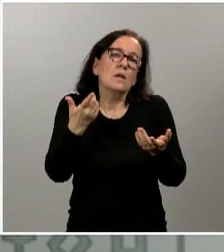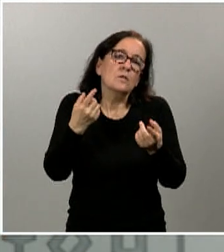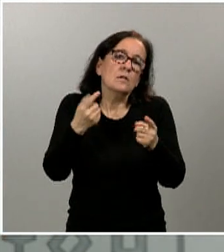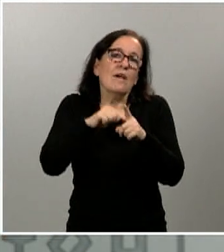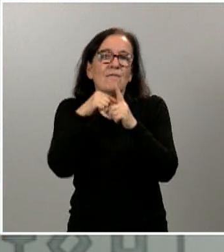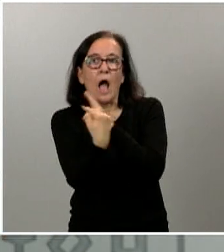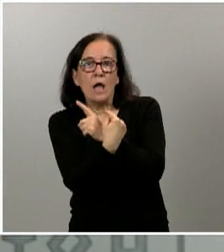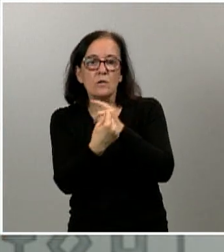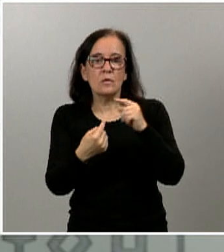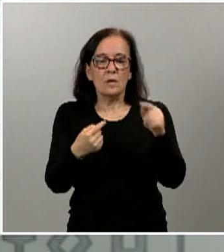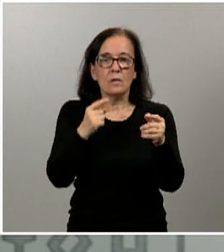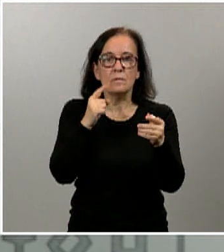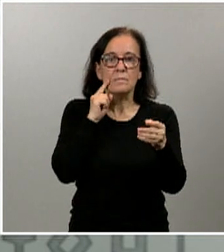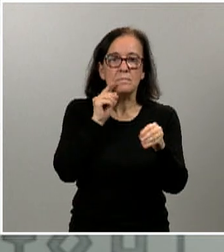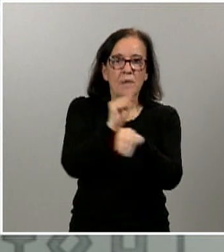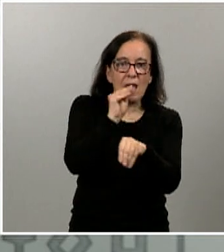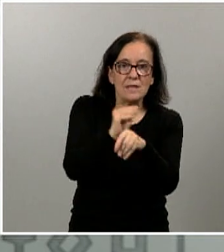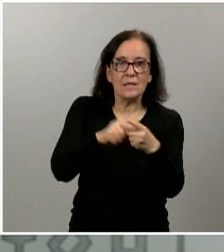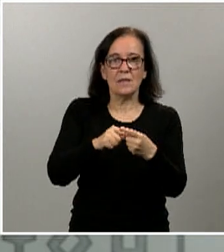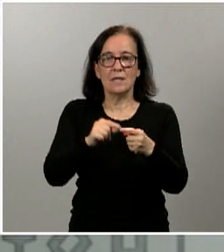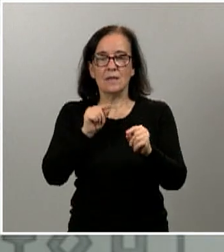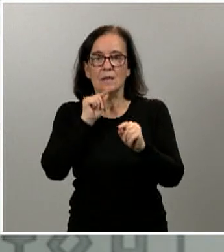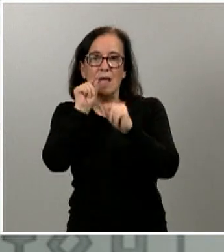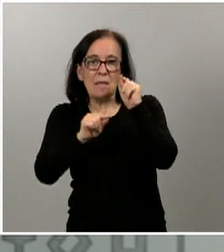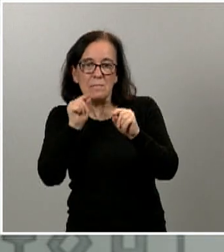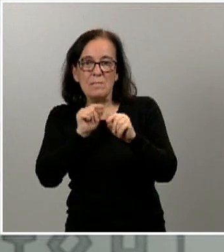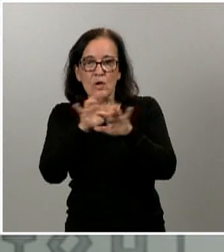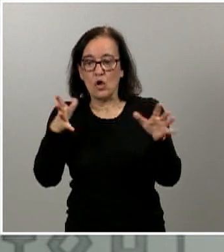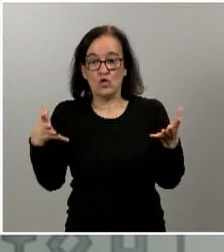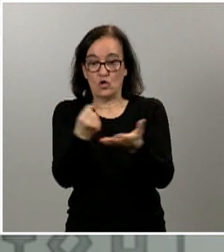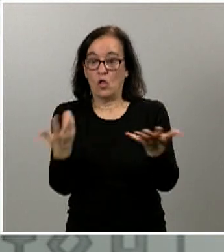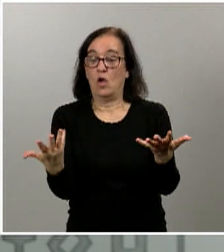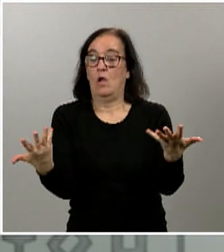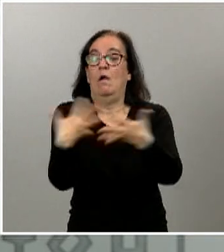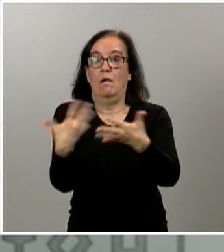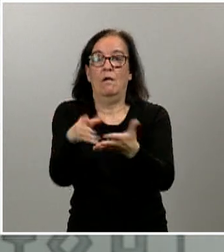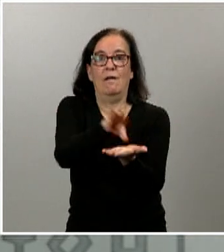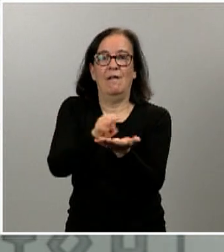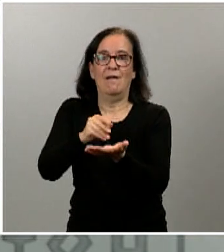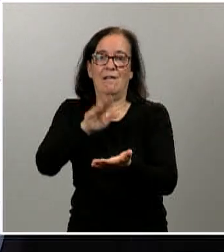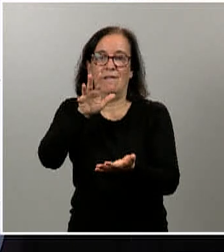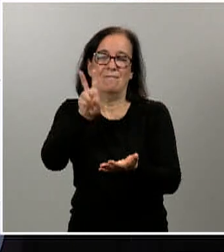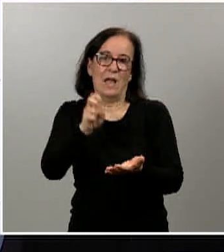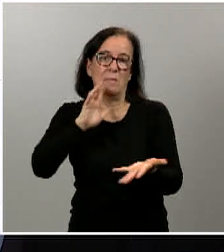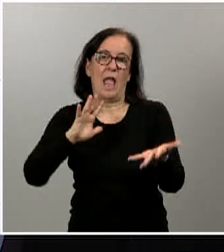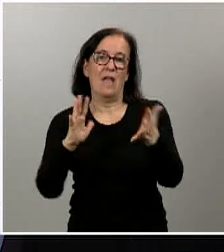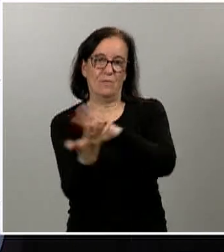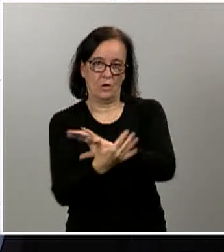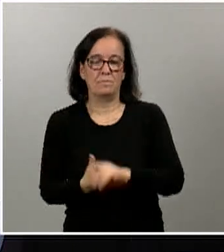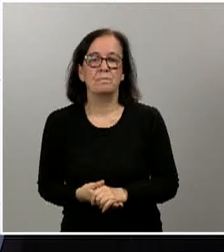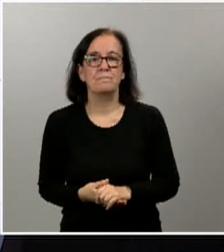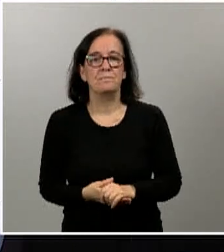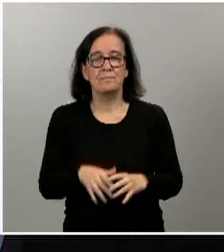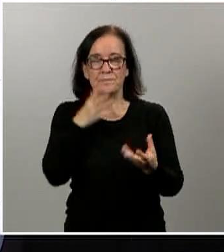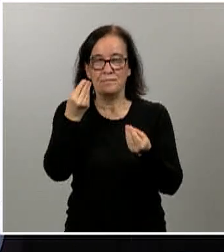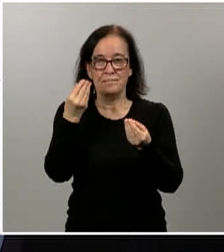vista asistencial, desde el punto de vista epidemiológico, que todos juntos nos ayudan a ver la evolución. Varios medios coinciden también en